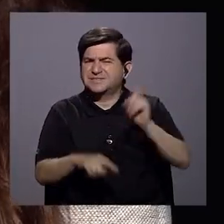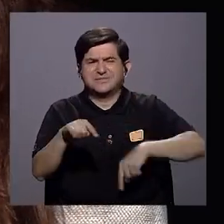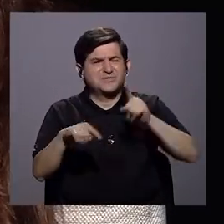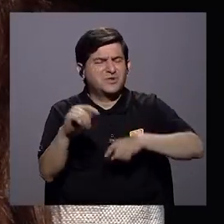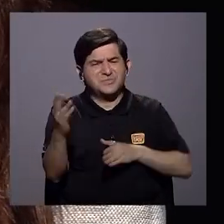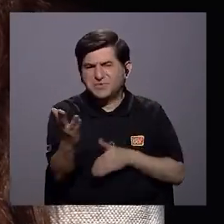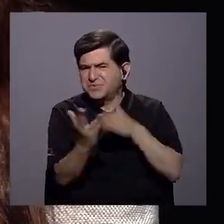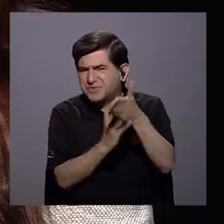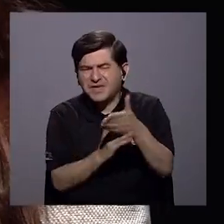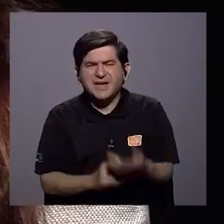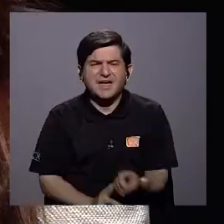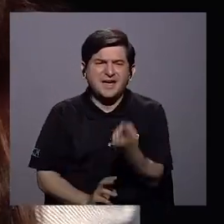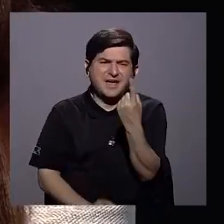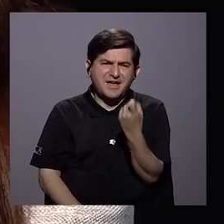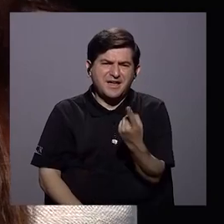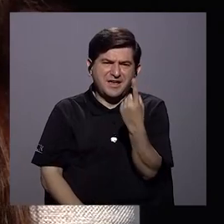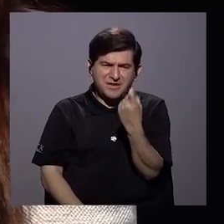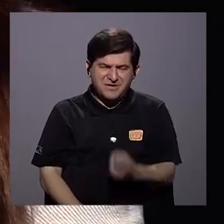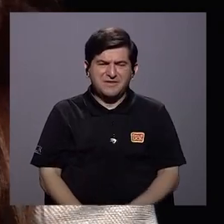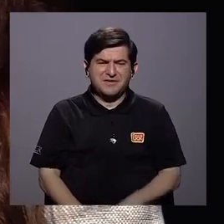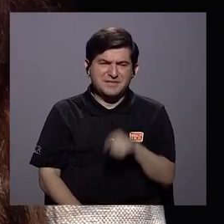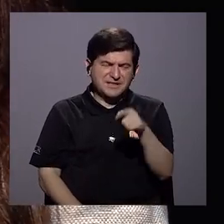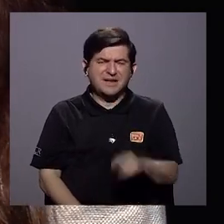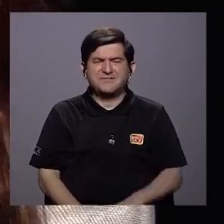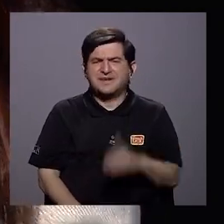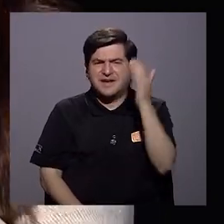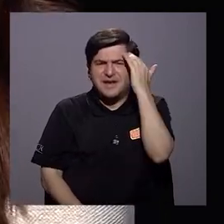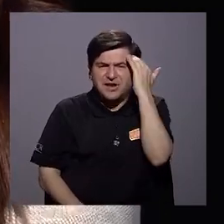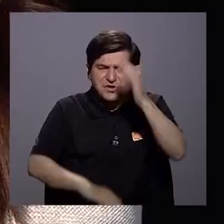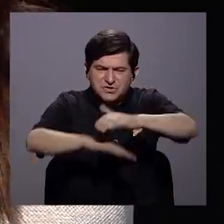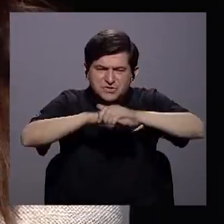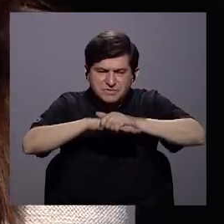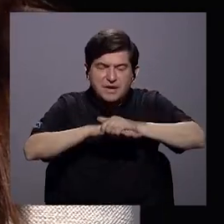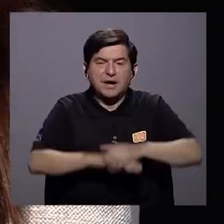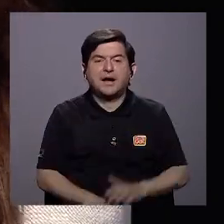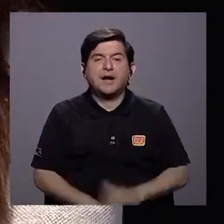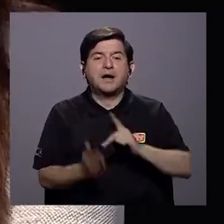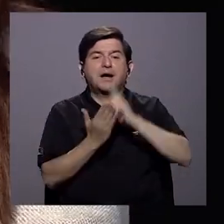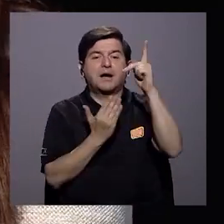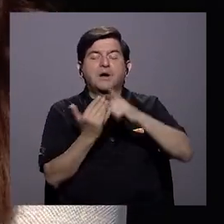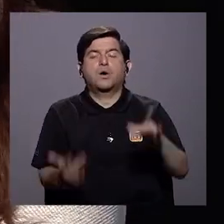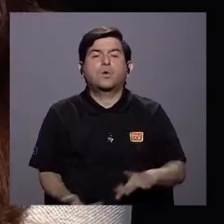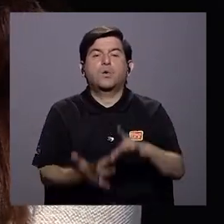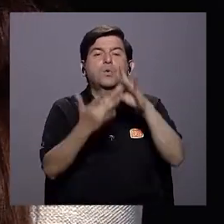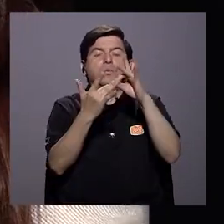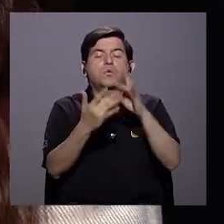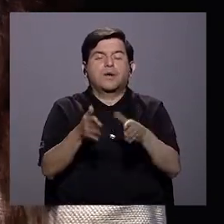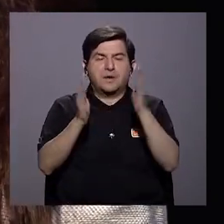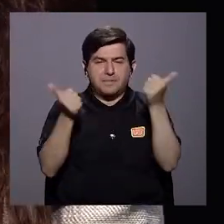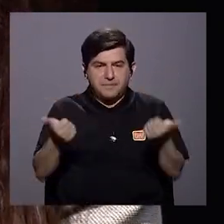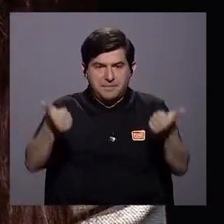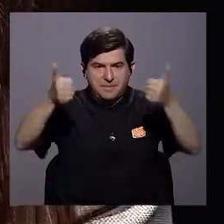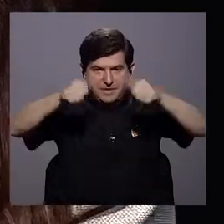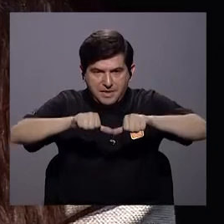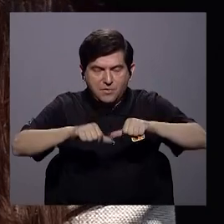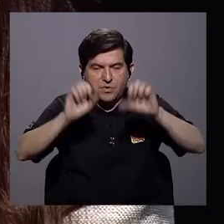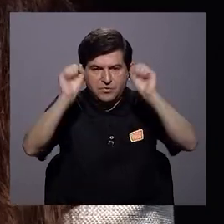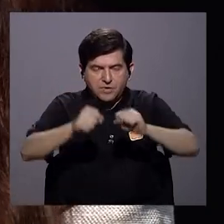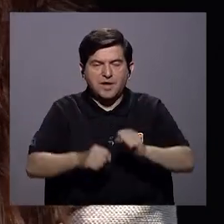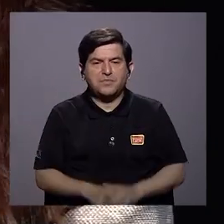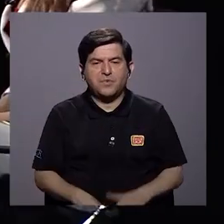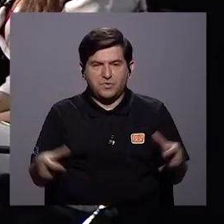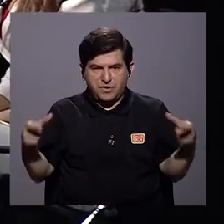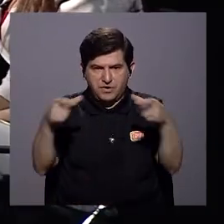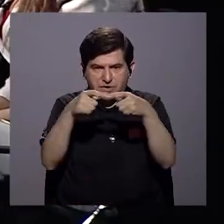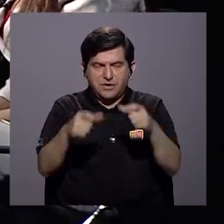pudieron entrar a esa empresa porque les faltaba cerrar su brecha de inglés, entonces tomen un programa especial hecho a la medida para que puedan conectarse.